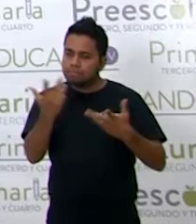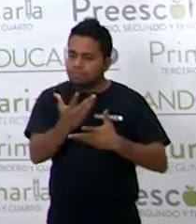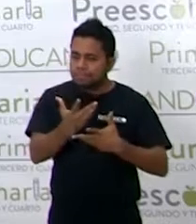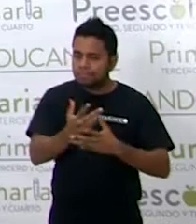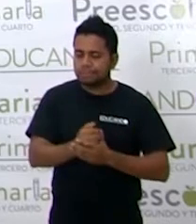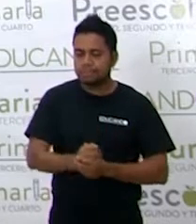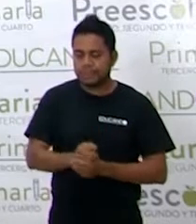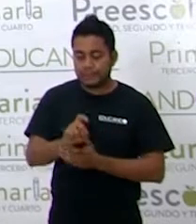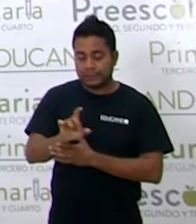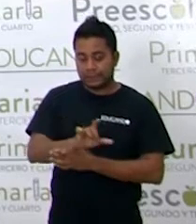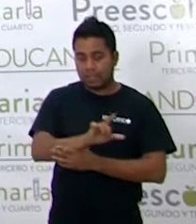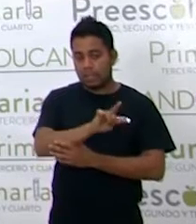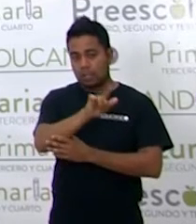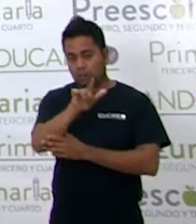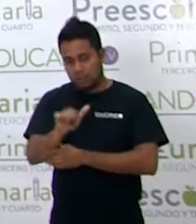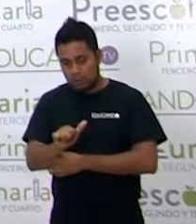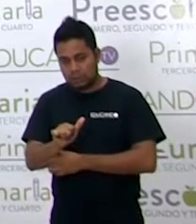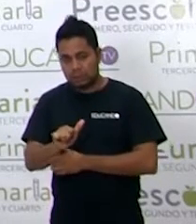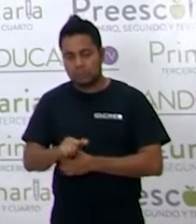Más adelante. adelante.